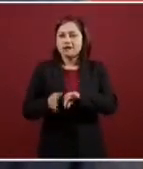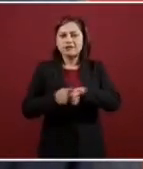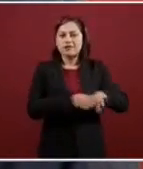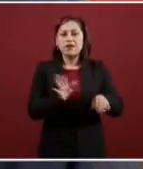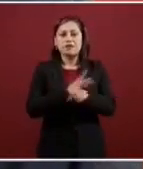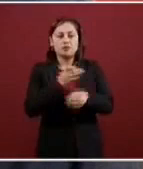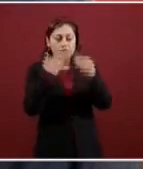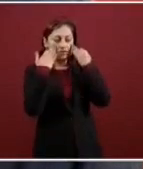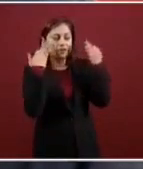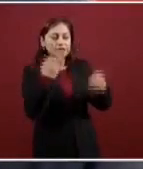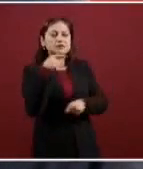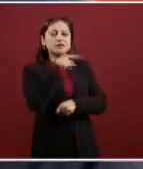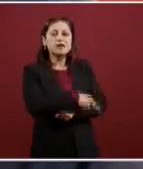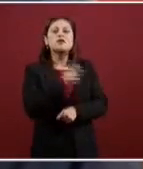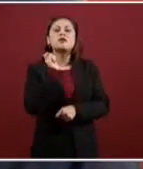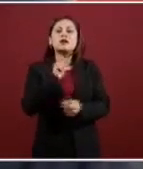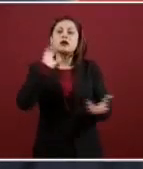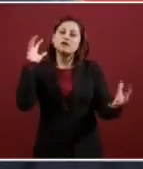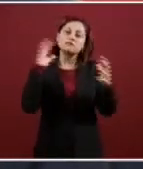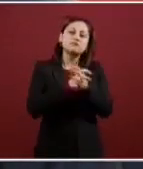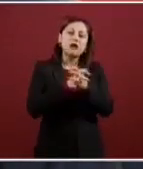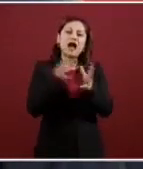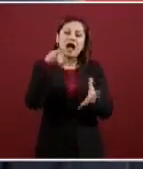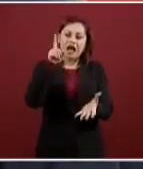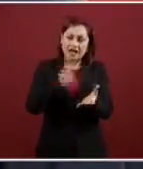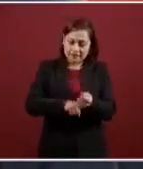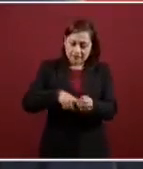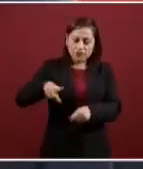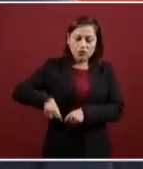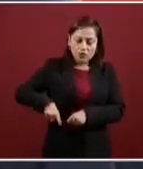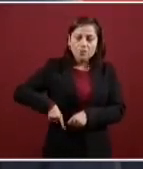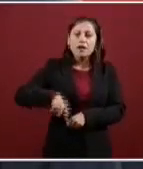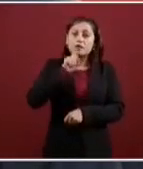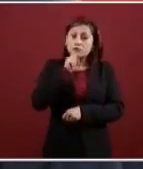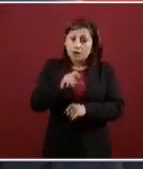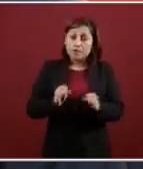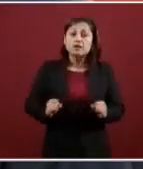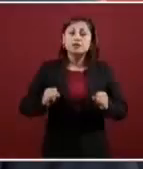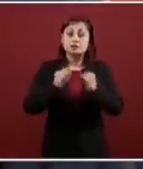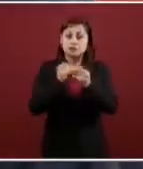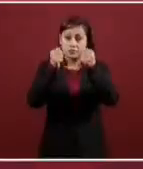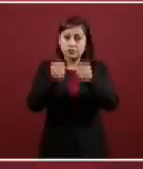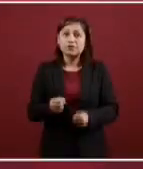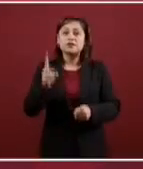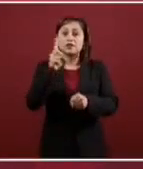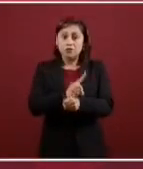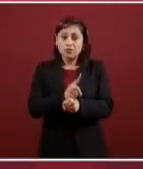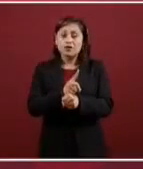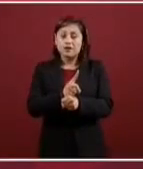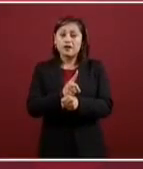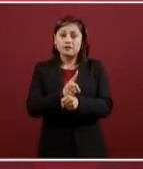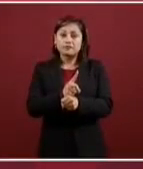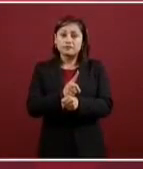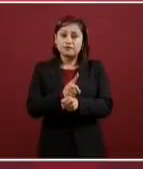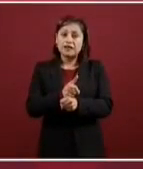desde el poder público, sino que las propias instituciones de seguridad se convirtieron en